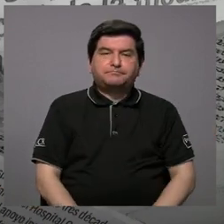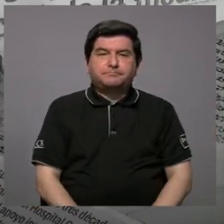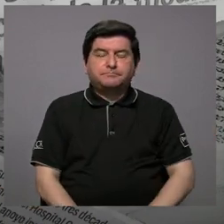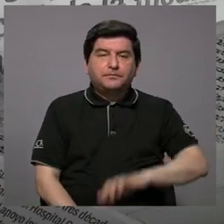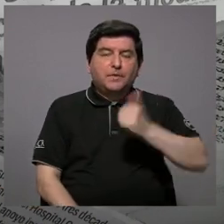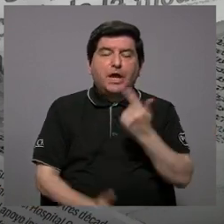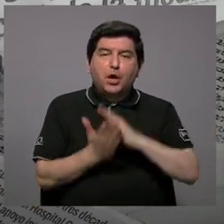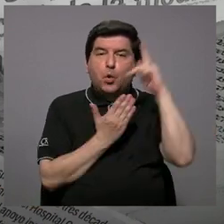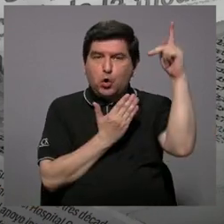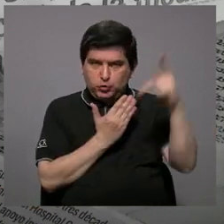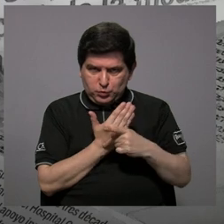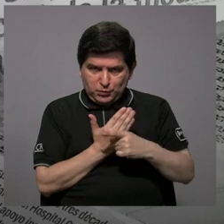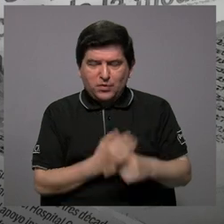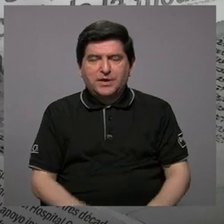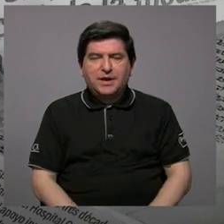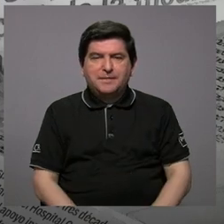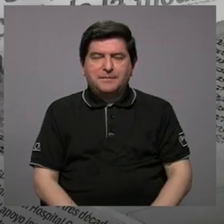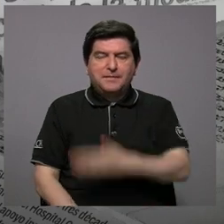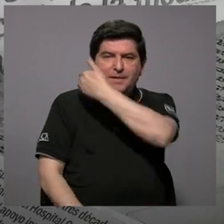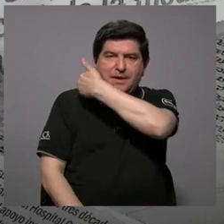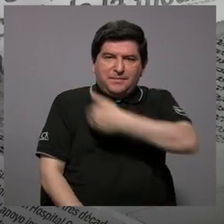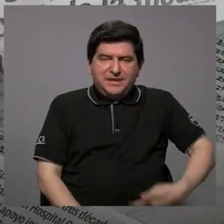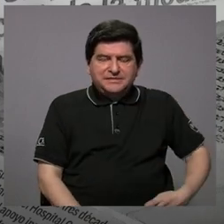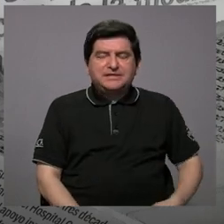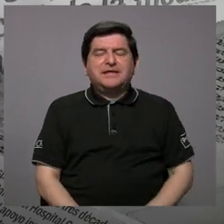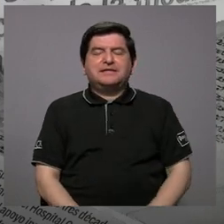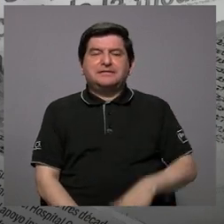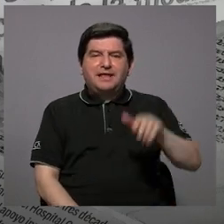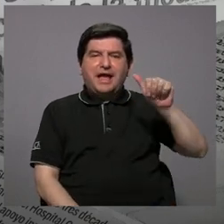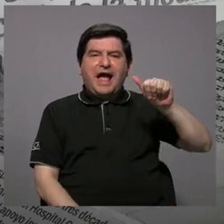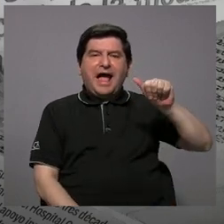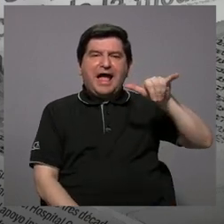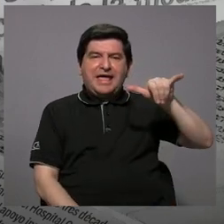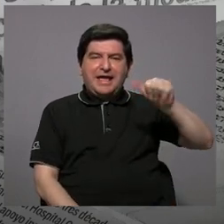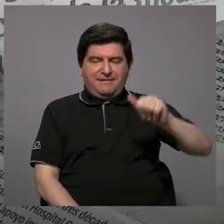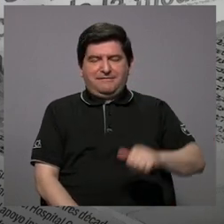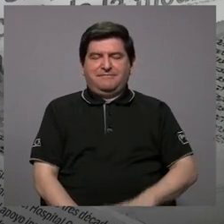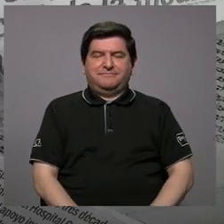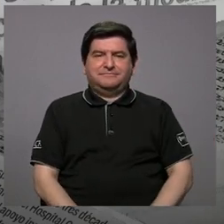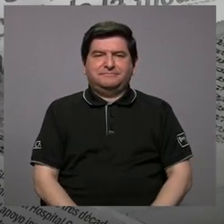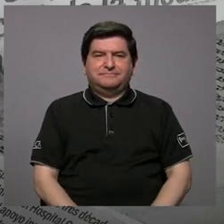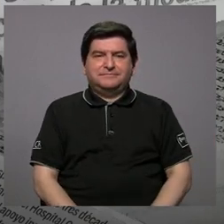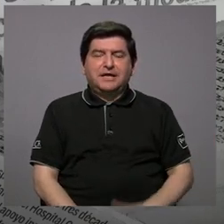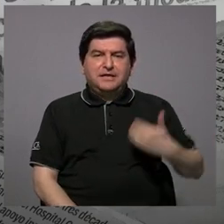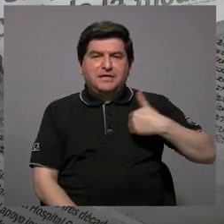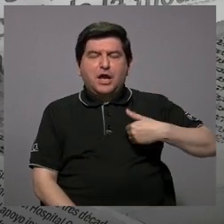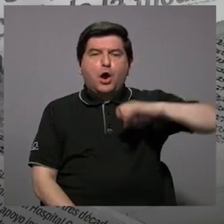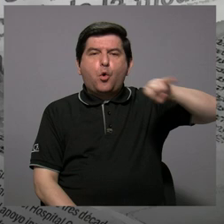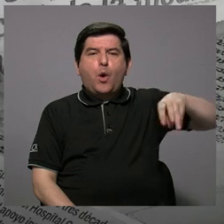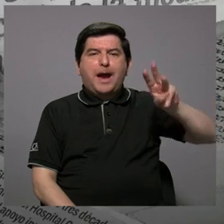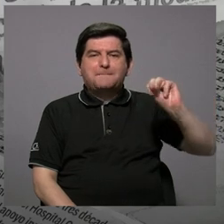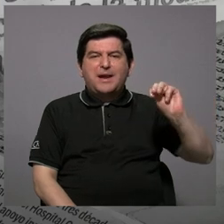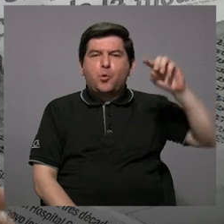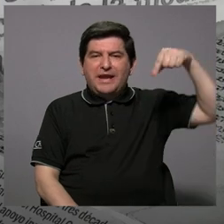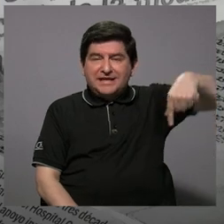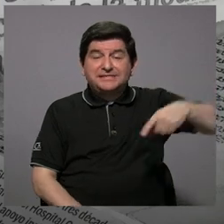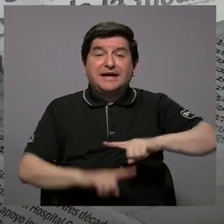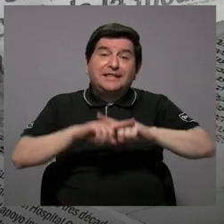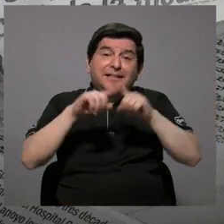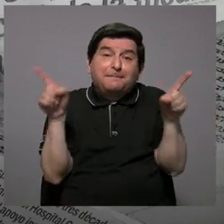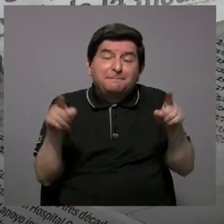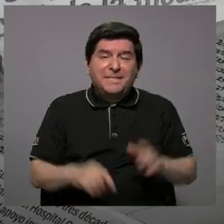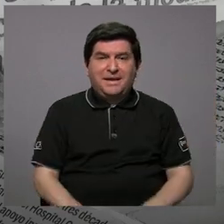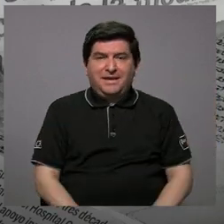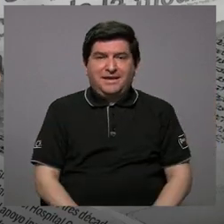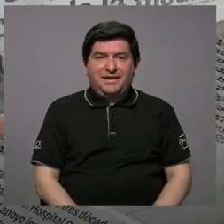hacer otro programa con el presidente ejecutivo de acueductos y alcantarillados don Juan Manuel Quesada sin embargo